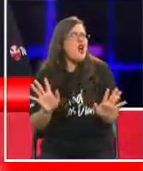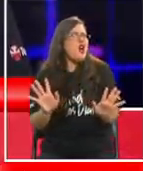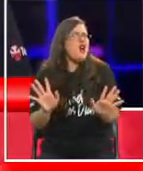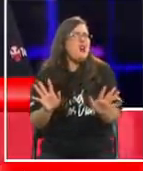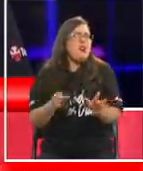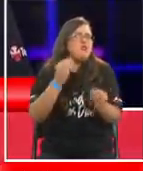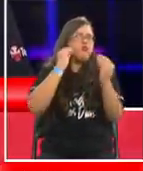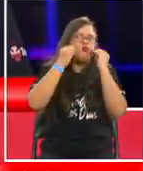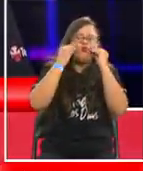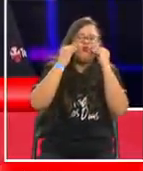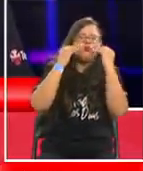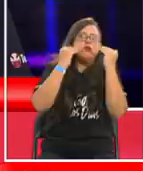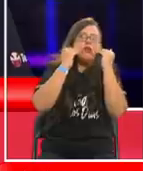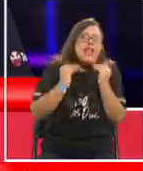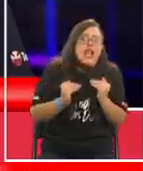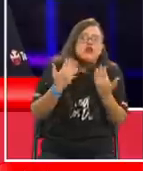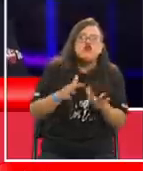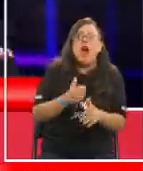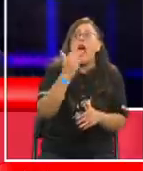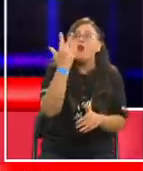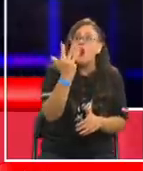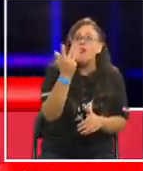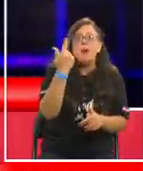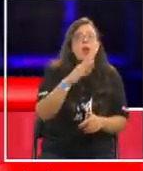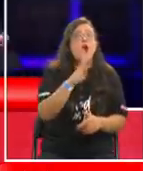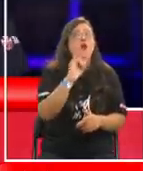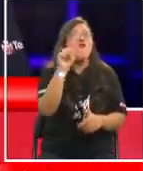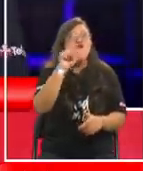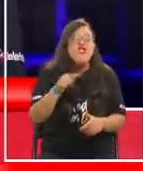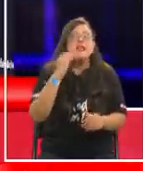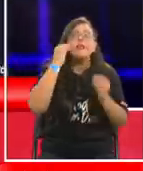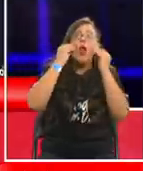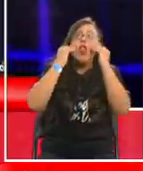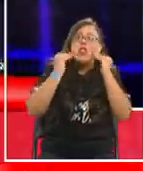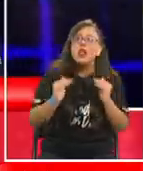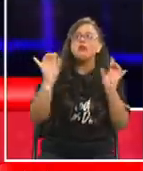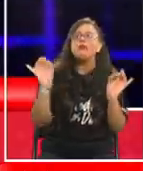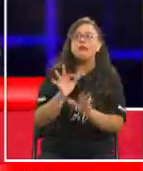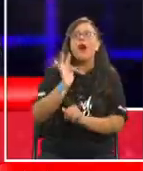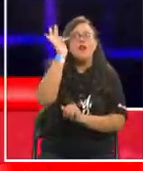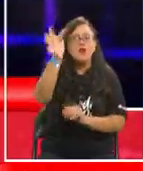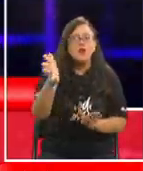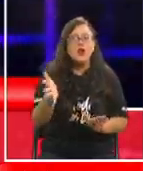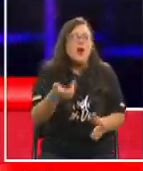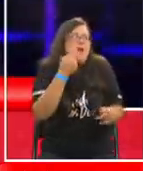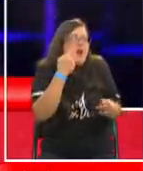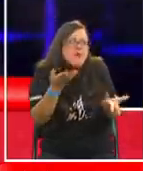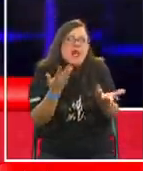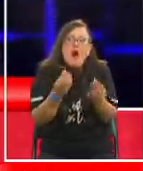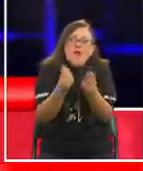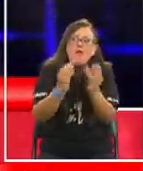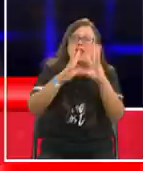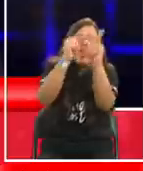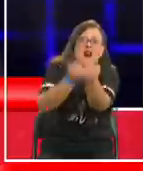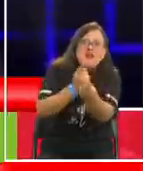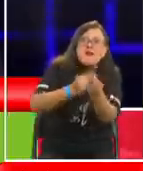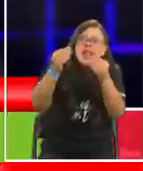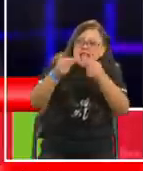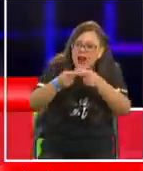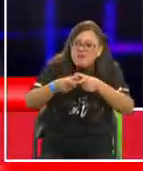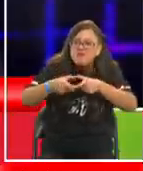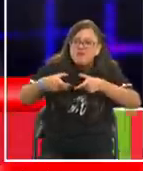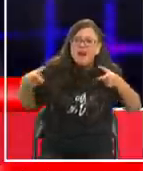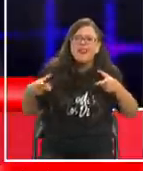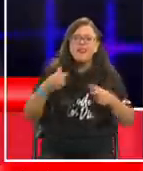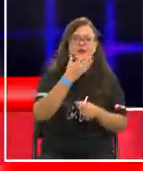Nietos tengo nueve hasta ahí llegaron pero divís nietos vendrán algún día Es que la familia crece vos Mario la familia crece y